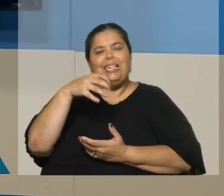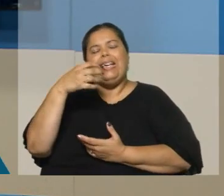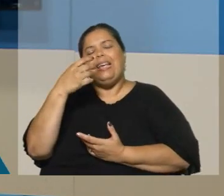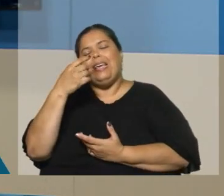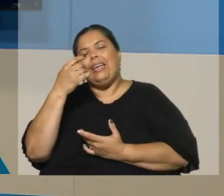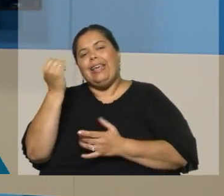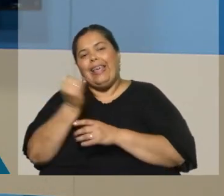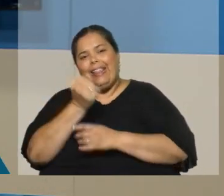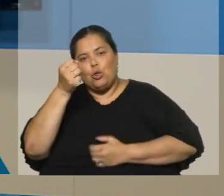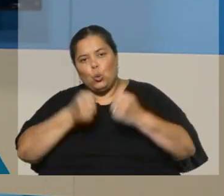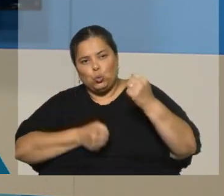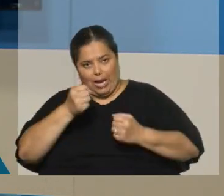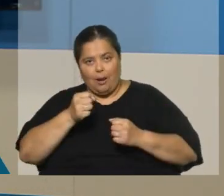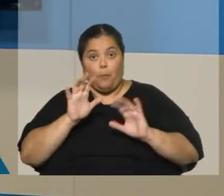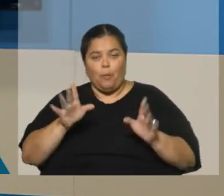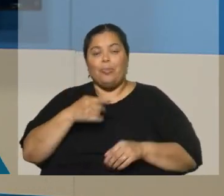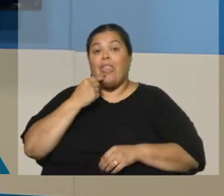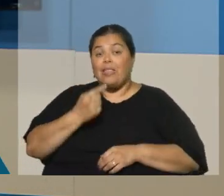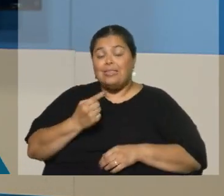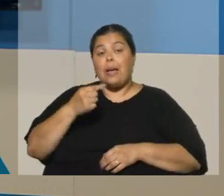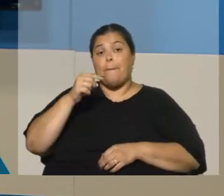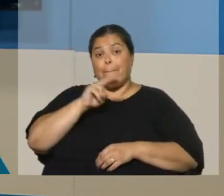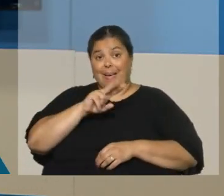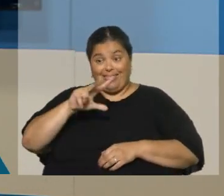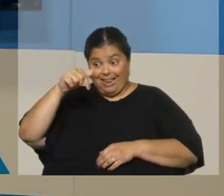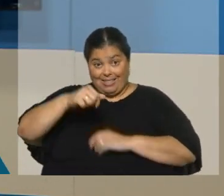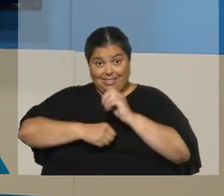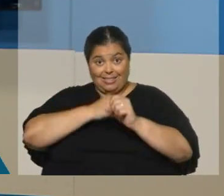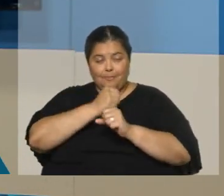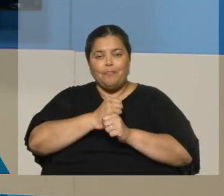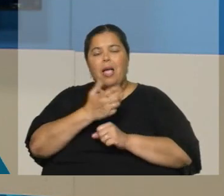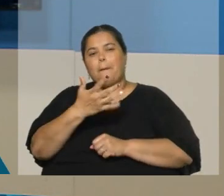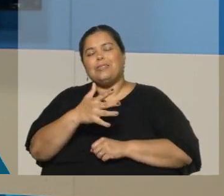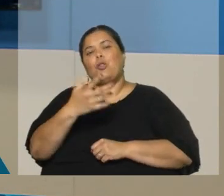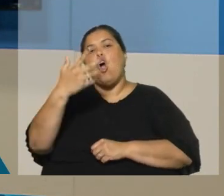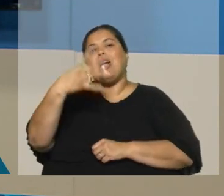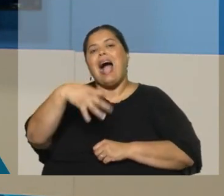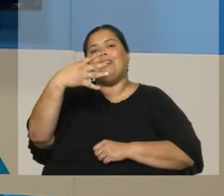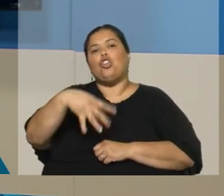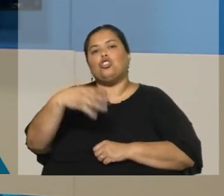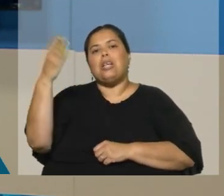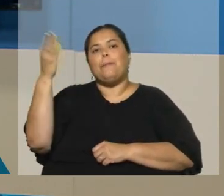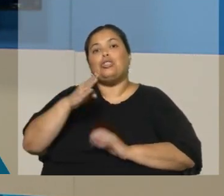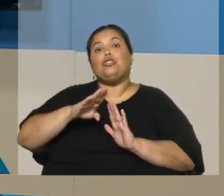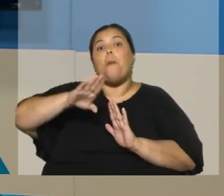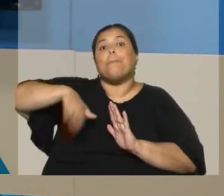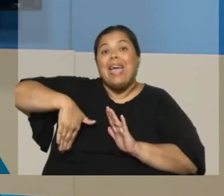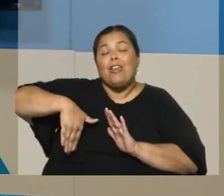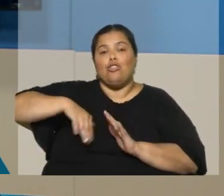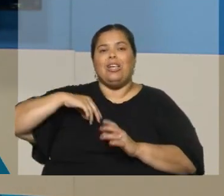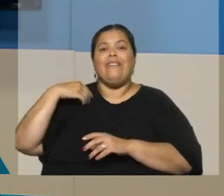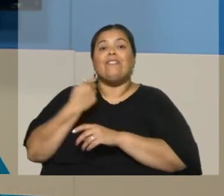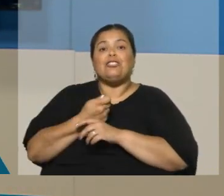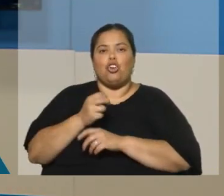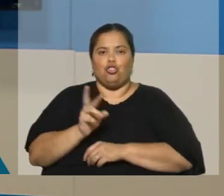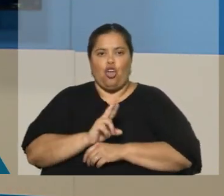2023 un monto en dólares corrientes 14% inferior al que planificaron en 2022. Esto es lo que contestaron